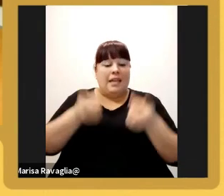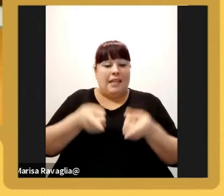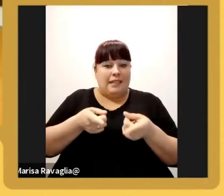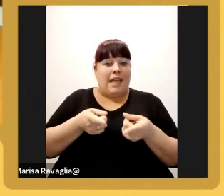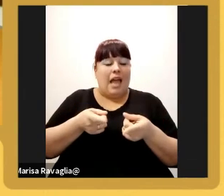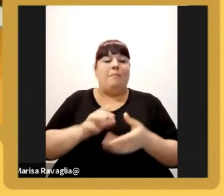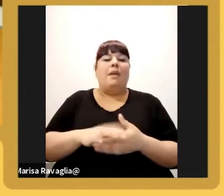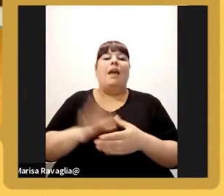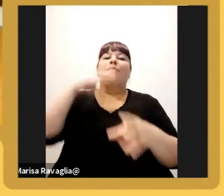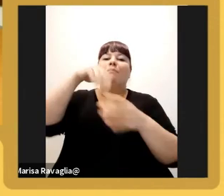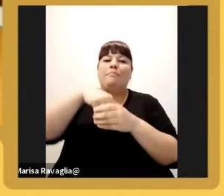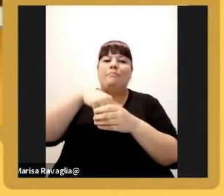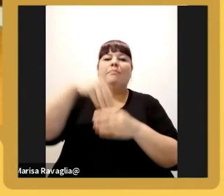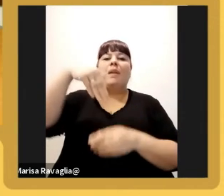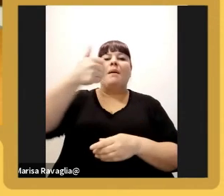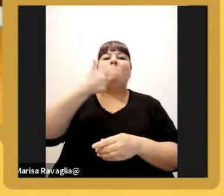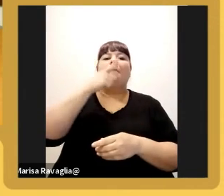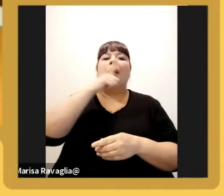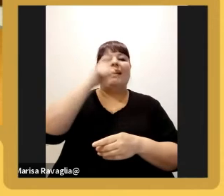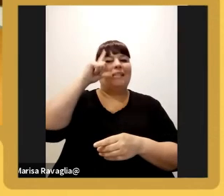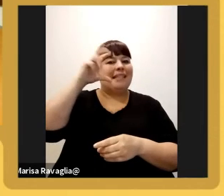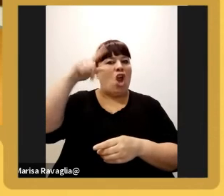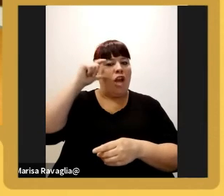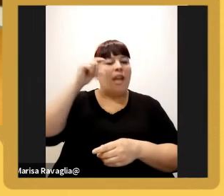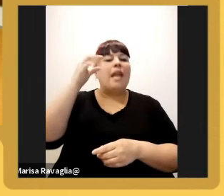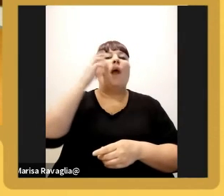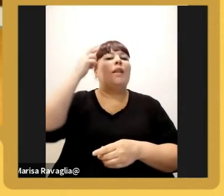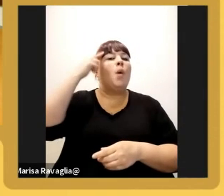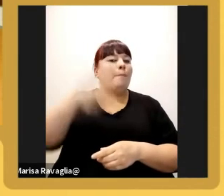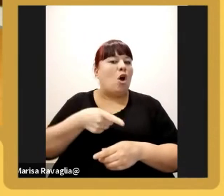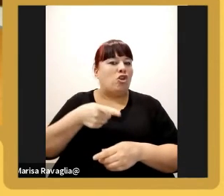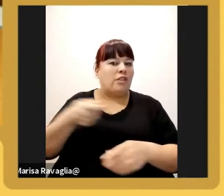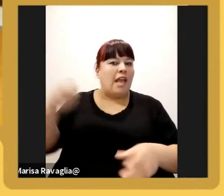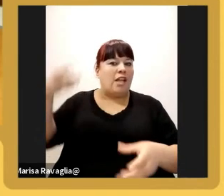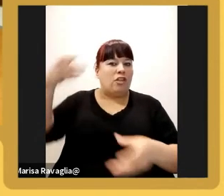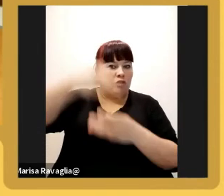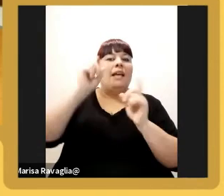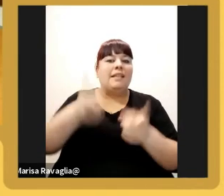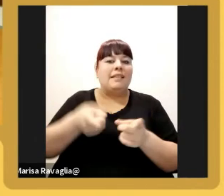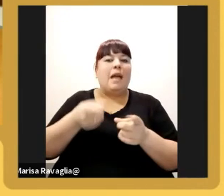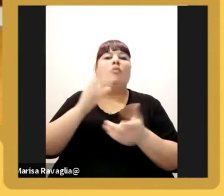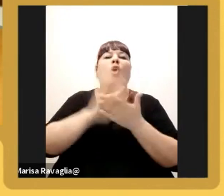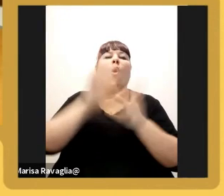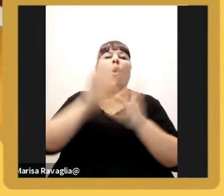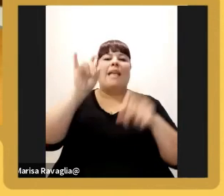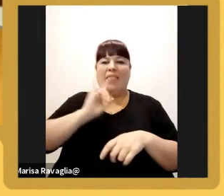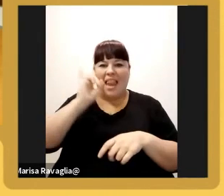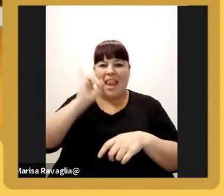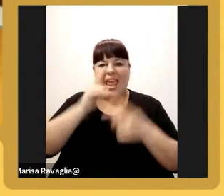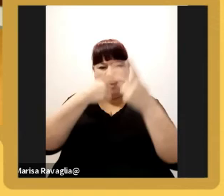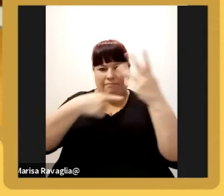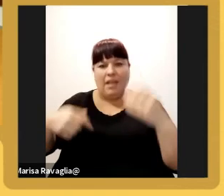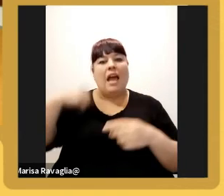participamos en Mastelone con un 49% en otra apuesta importante que es el mundo lácteo yo creo que Argentina